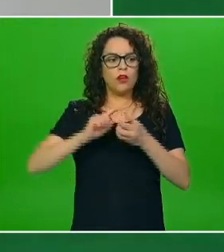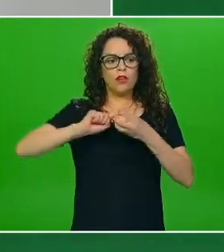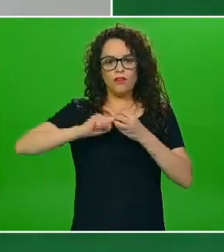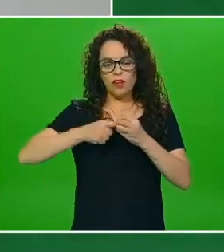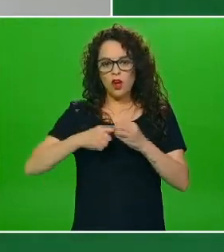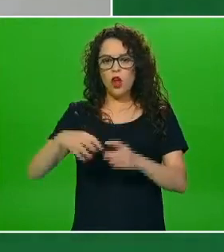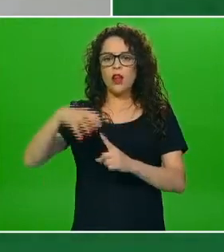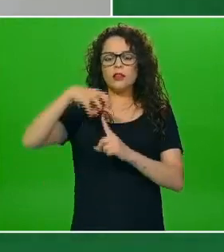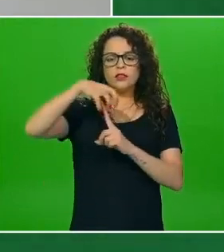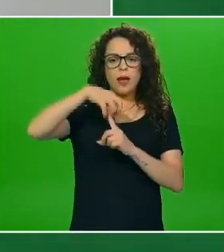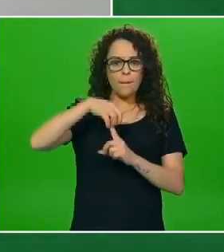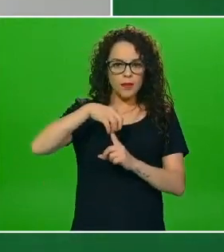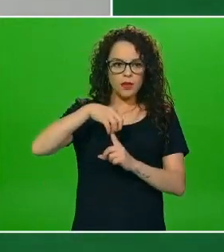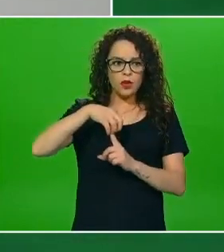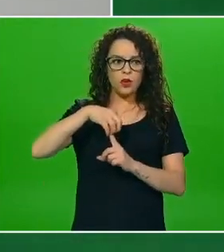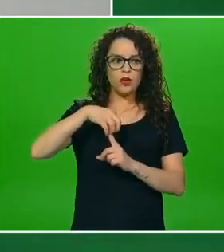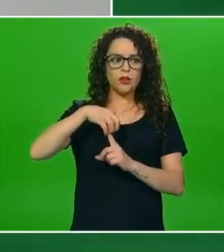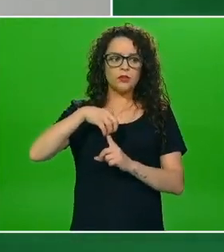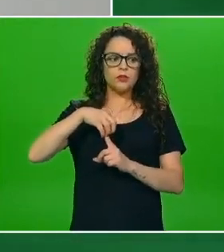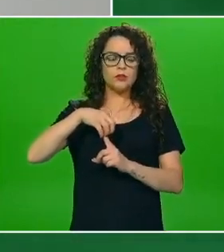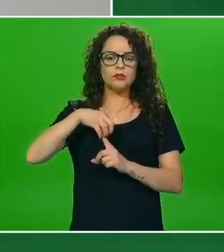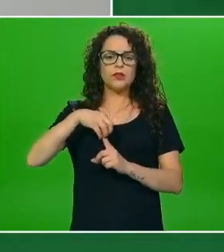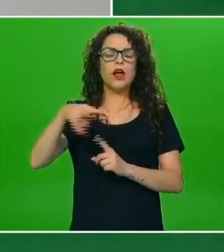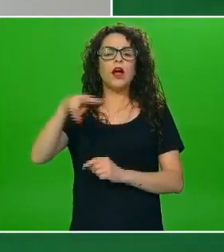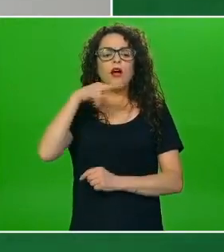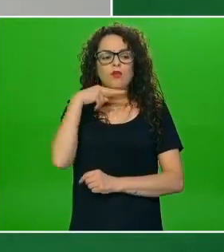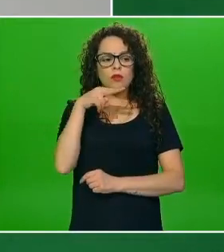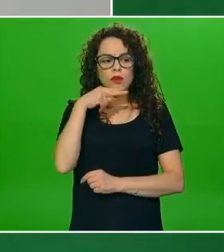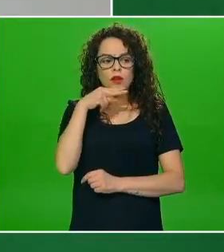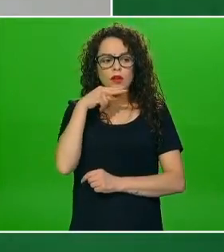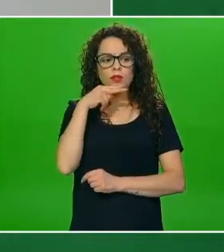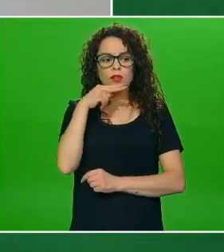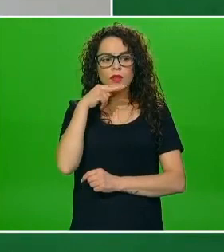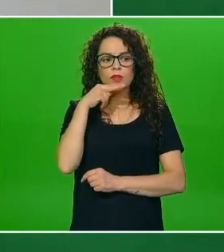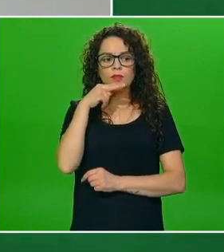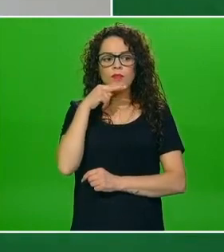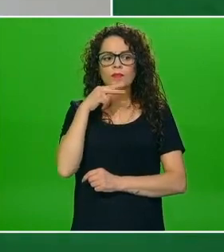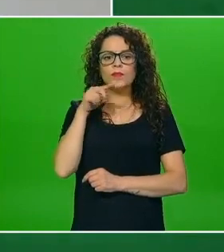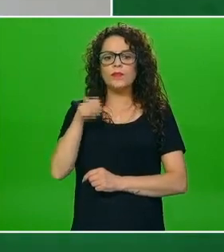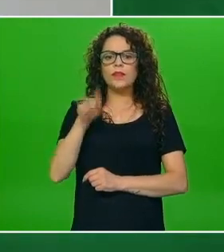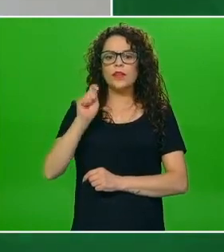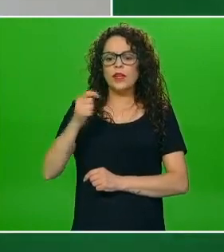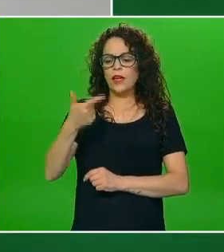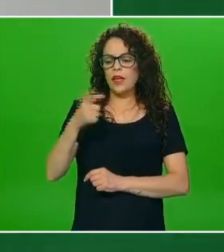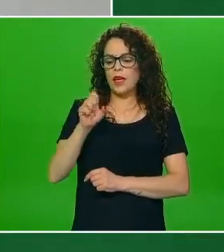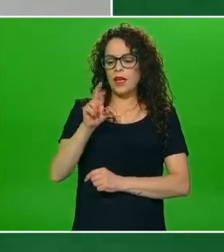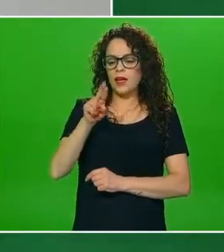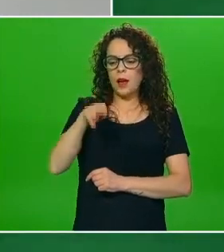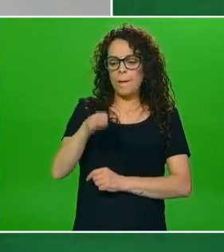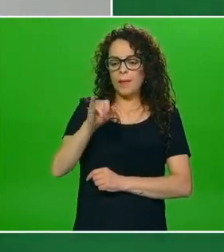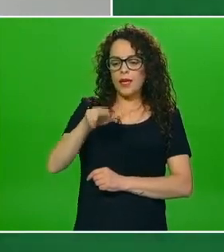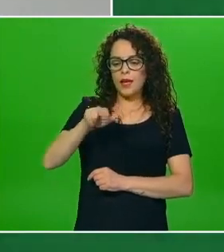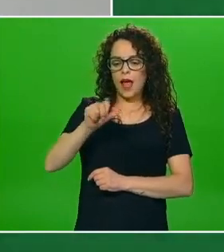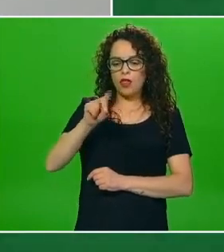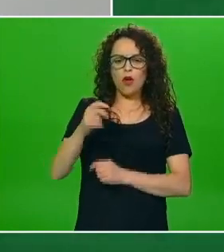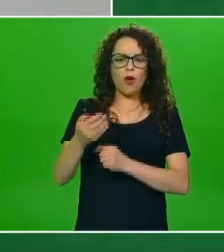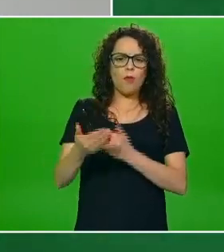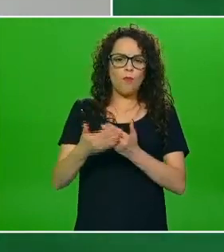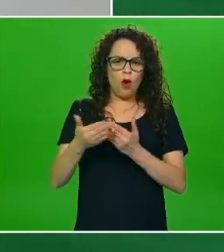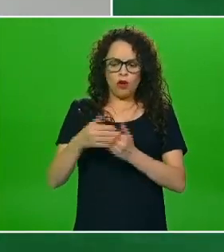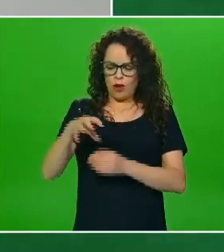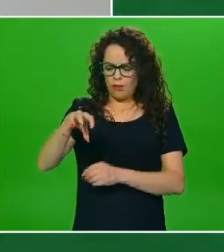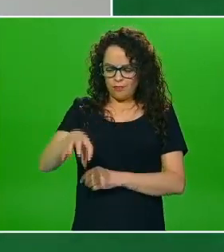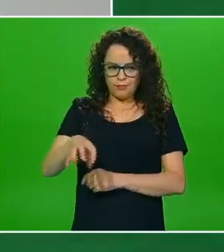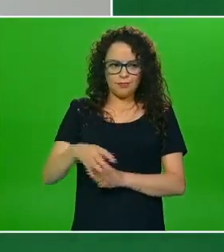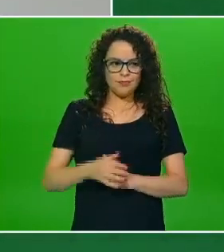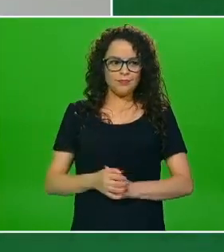champiñones su aguacate y un poquito de germinado que también aquí ya se